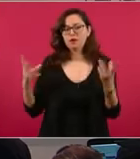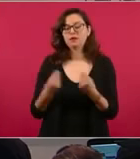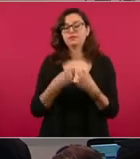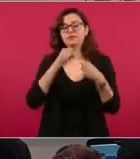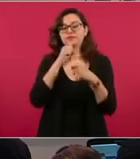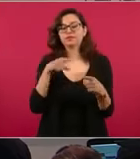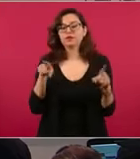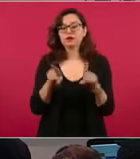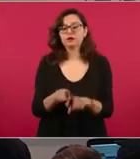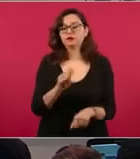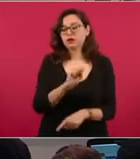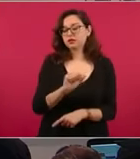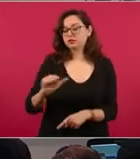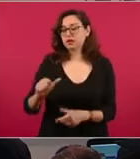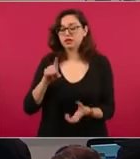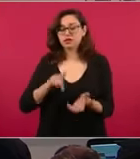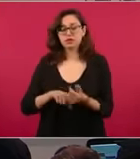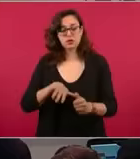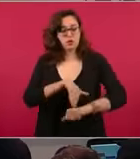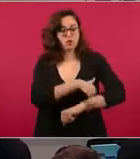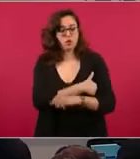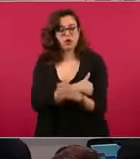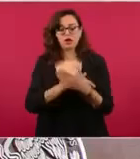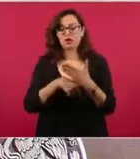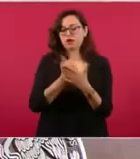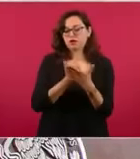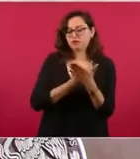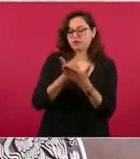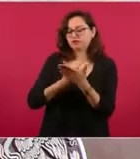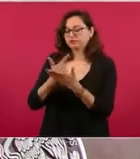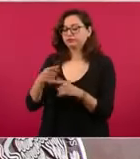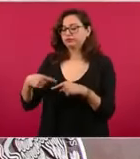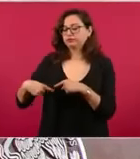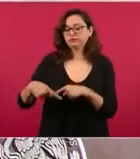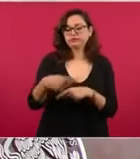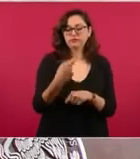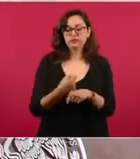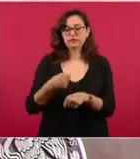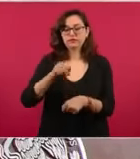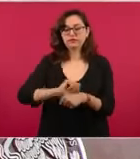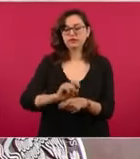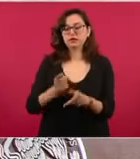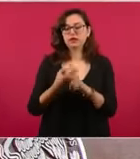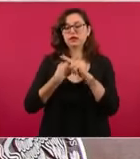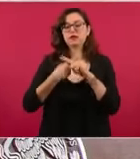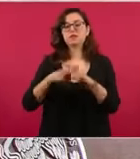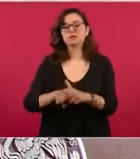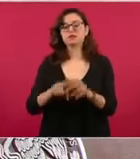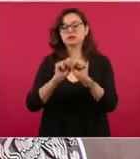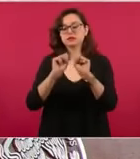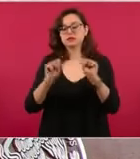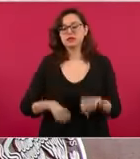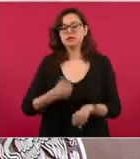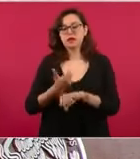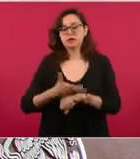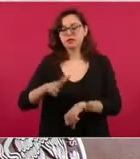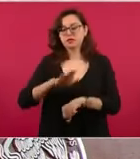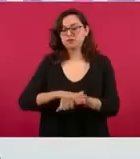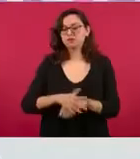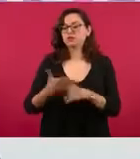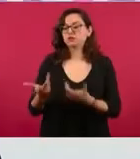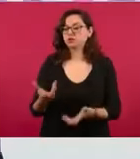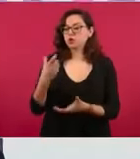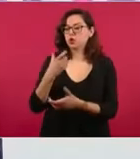Secretaría de Salud. Y esta semana iniciamos con la instalación del sistema de administración de insumos para mejorar el control de entradas y